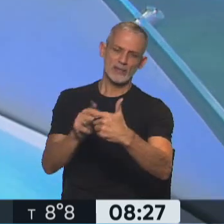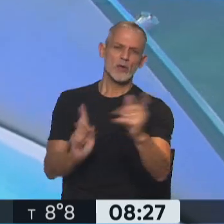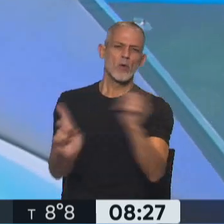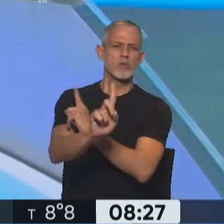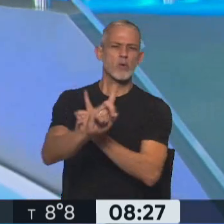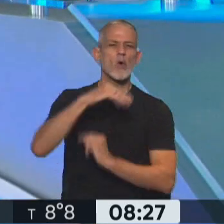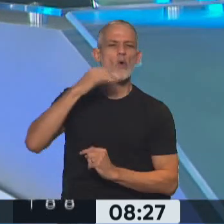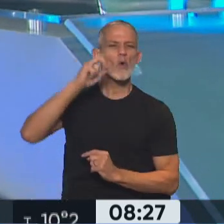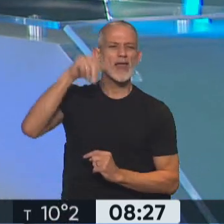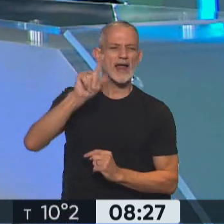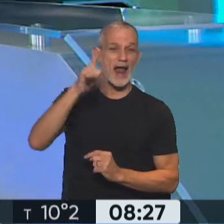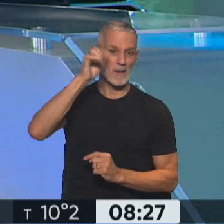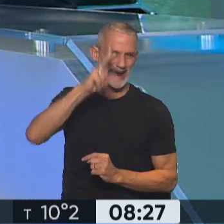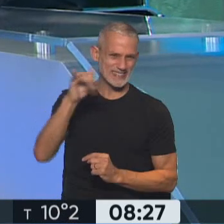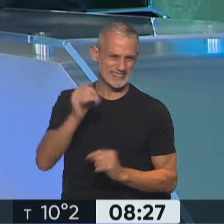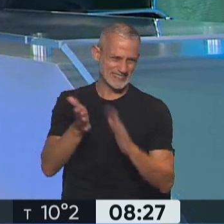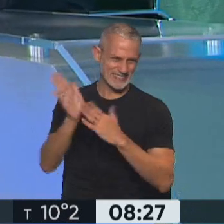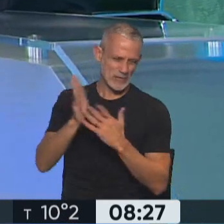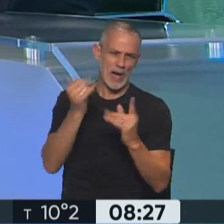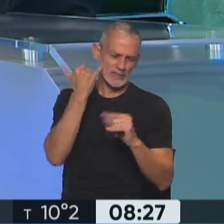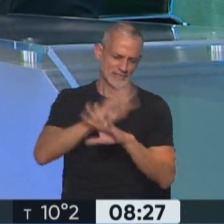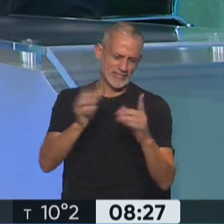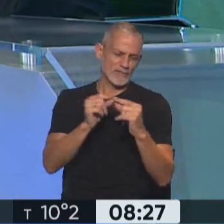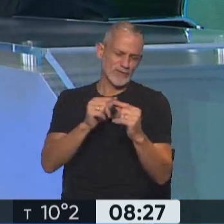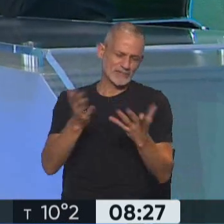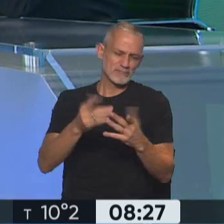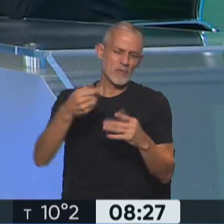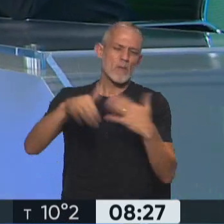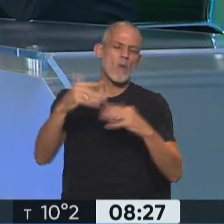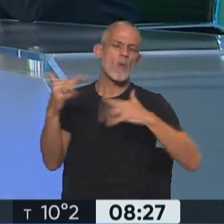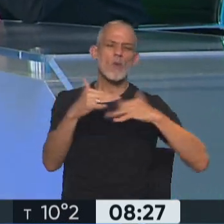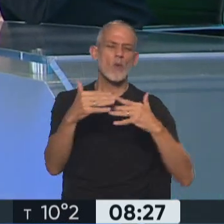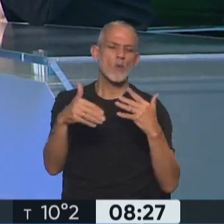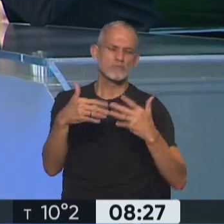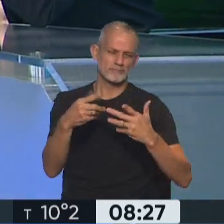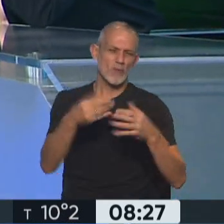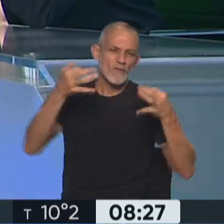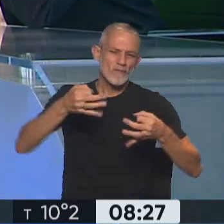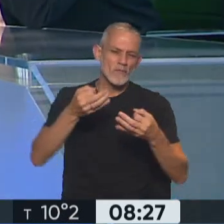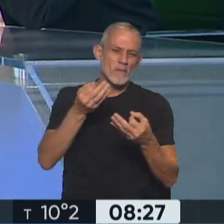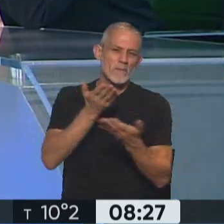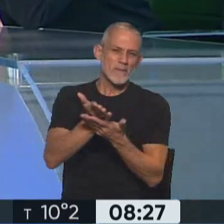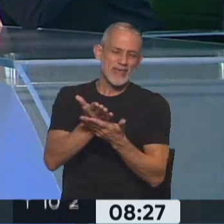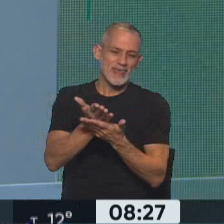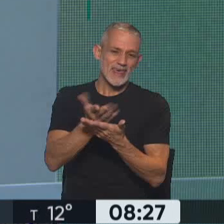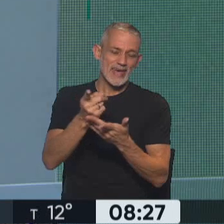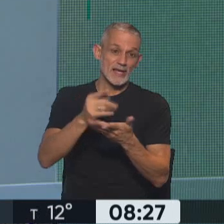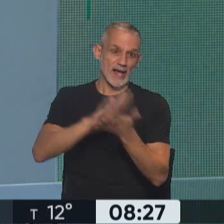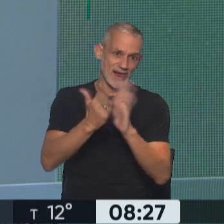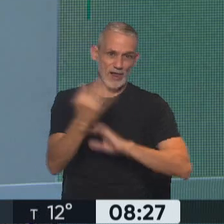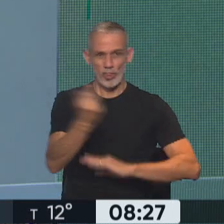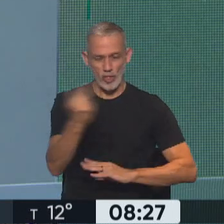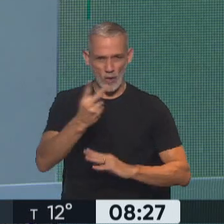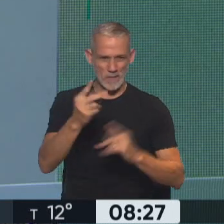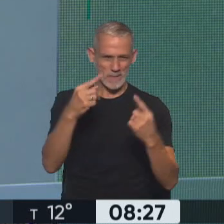a Julián Álvarez, ya se sabe que Julián Álvarez tiene fecha, jugará según el pedido de él formal, iba a jugar la ida, va a jugar ida y vuelta de